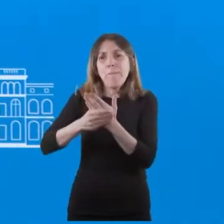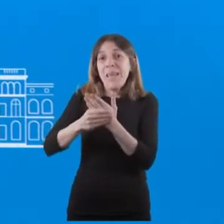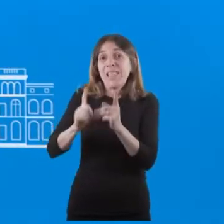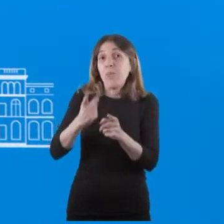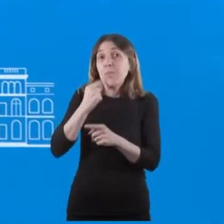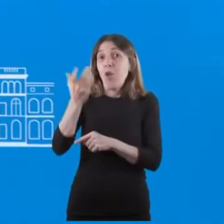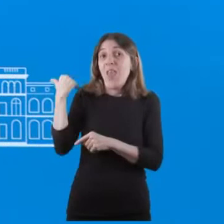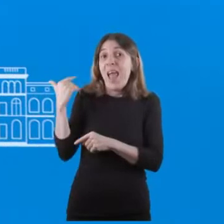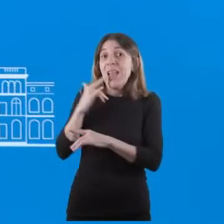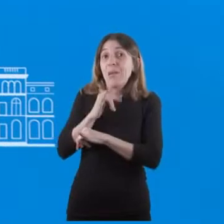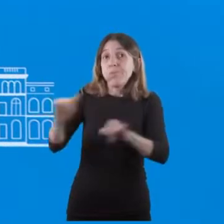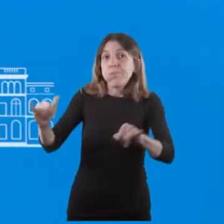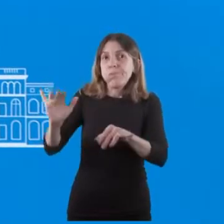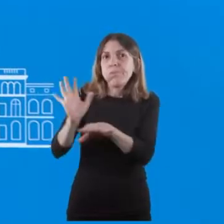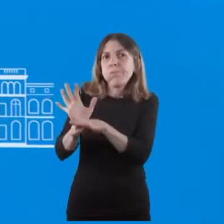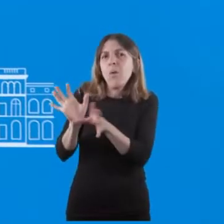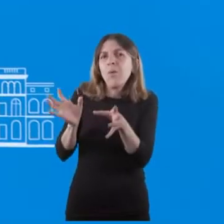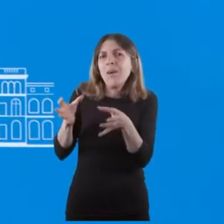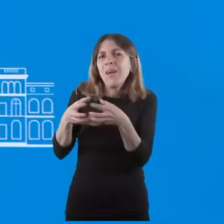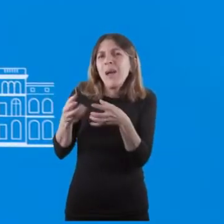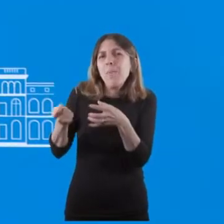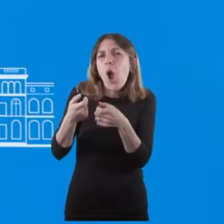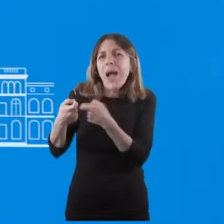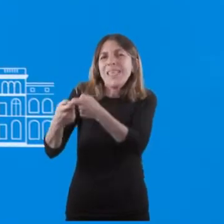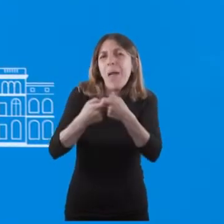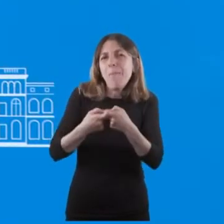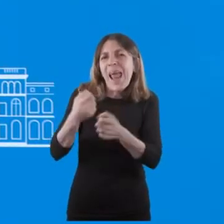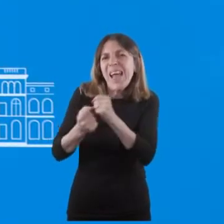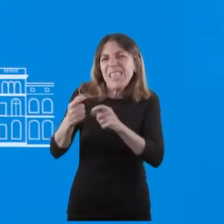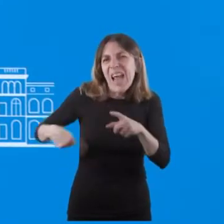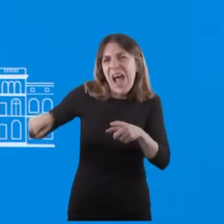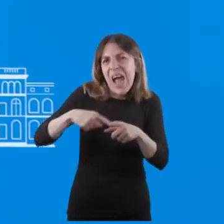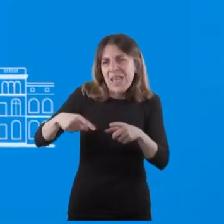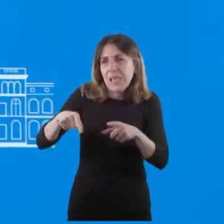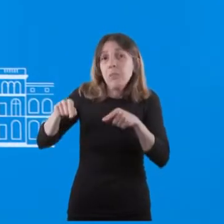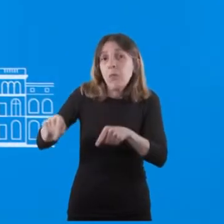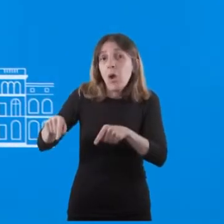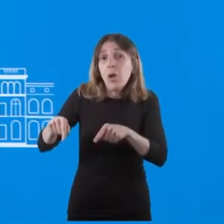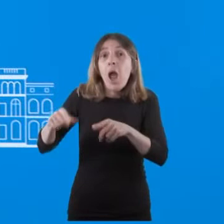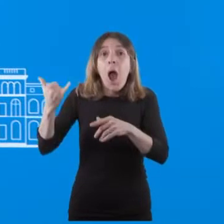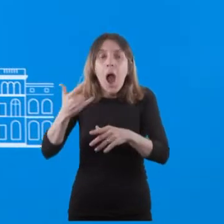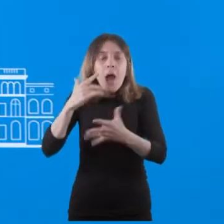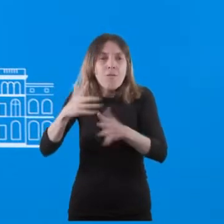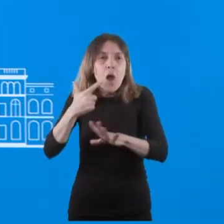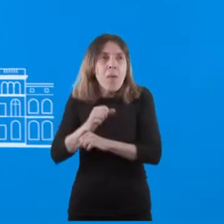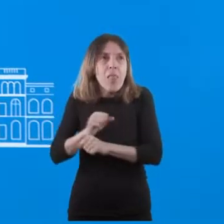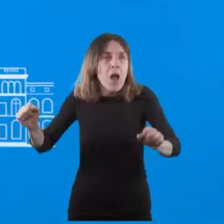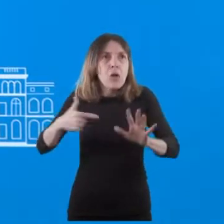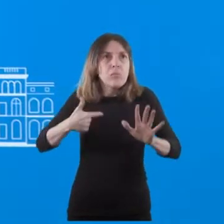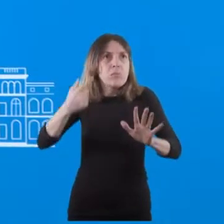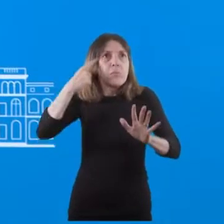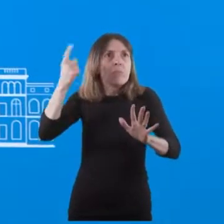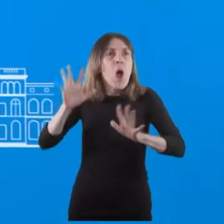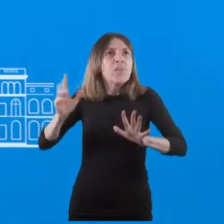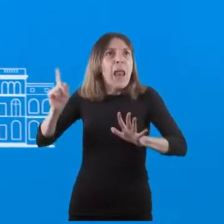cuando lo anunció, estamos hablando de un grupo muy pequeño de empresas porque son solo aquellas empresas que por condiciones inesperadas, no por la